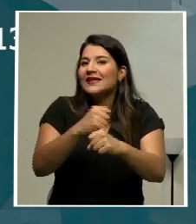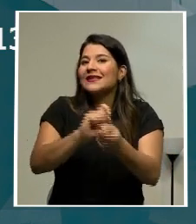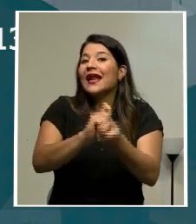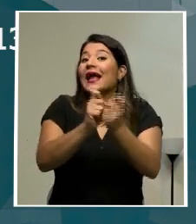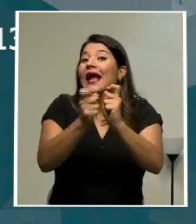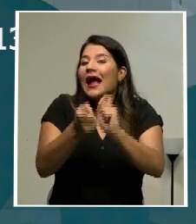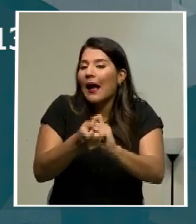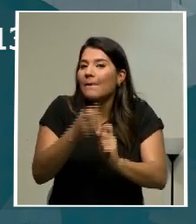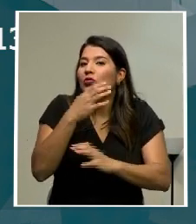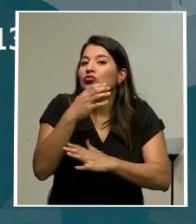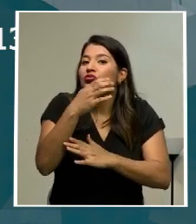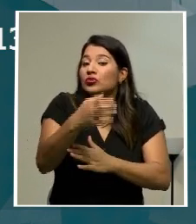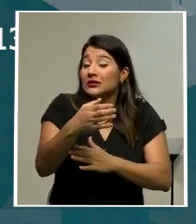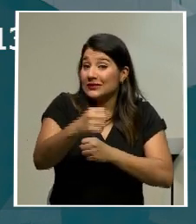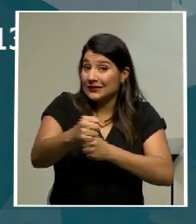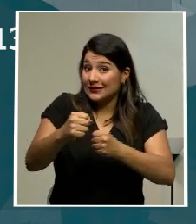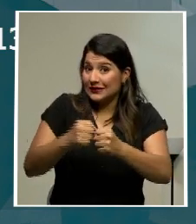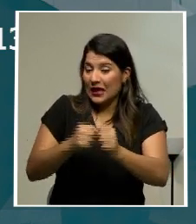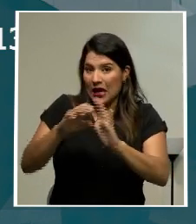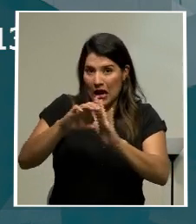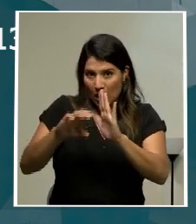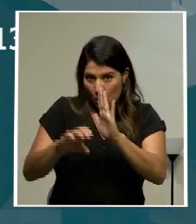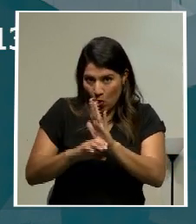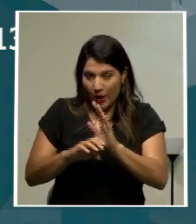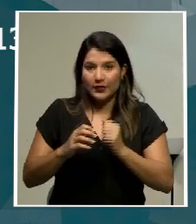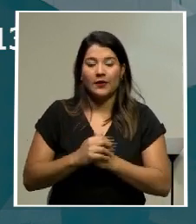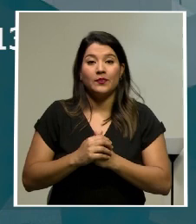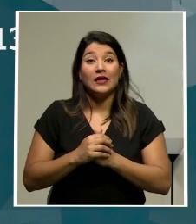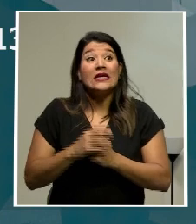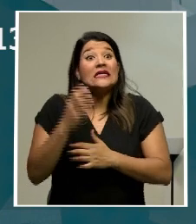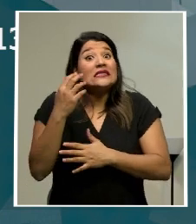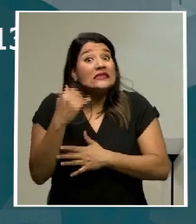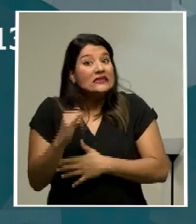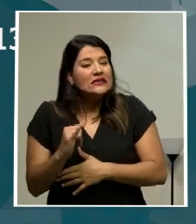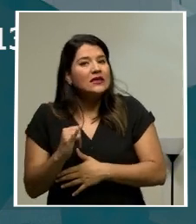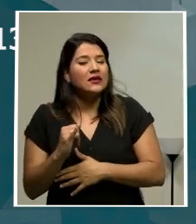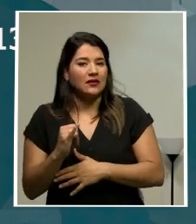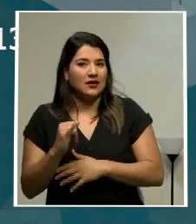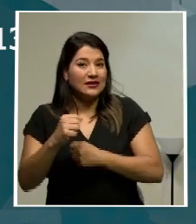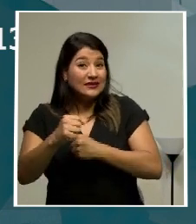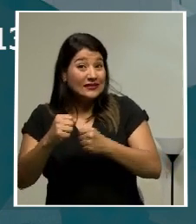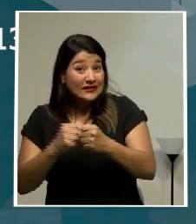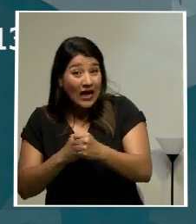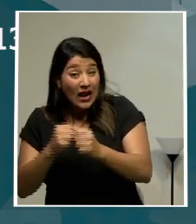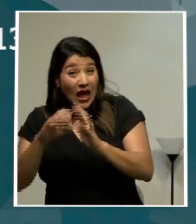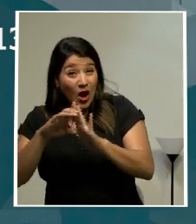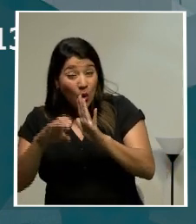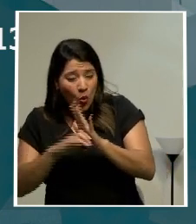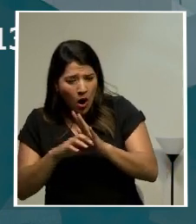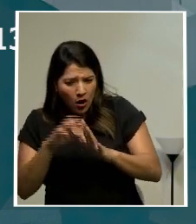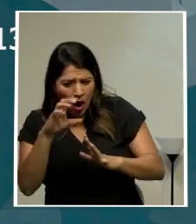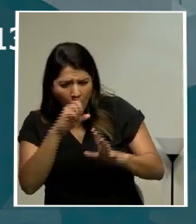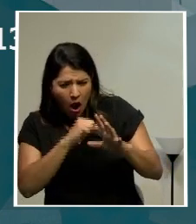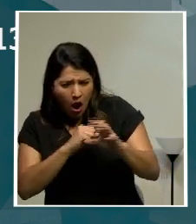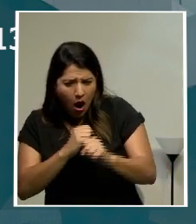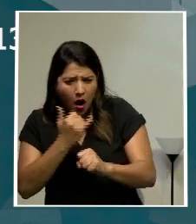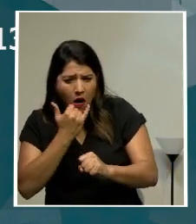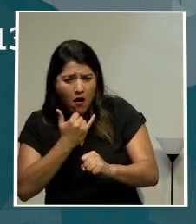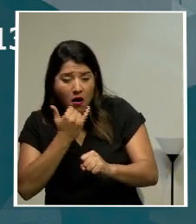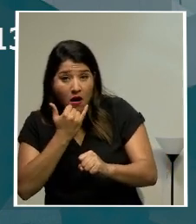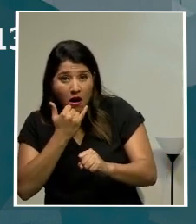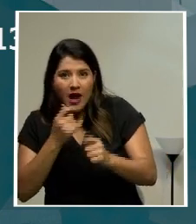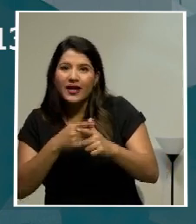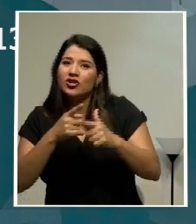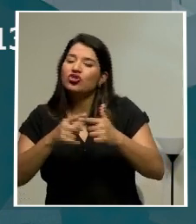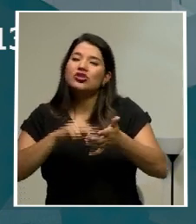por parte de la sala constitucional. De haberse encontrado vicios, esto habría implicado devolver el plan al momento donde se